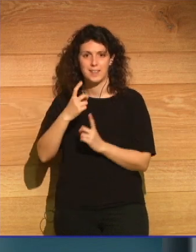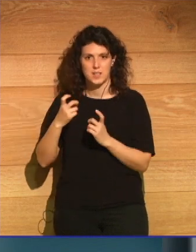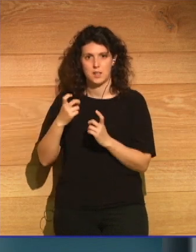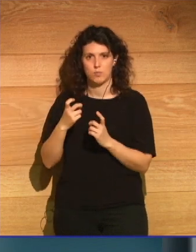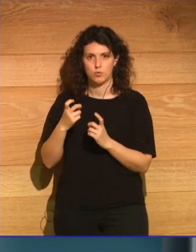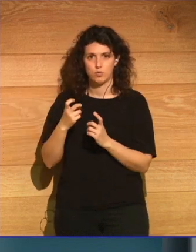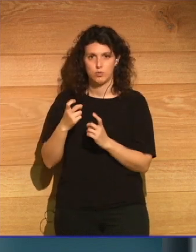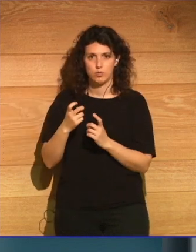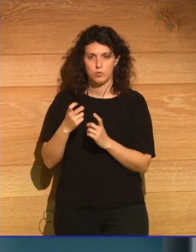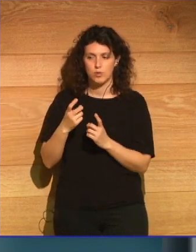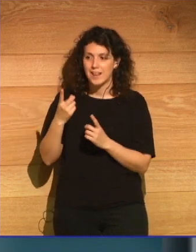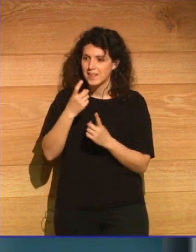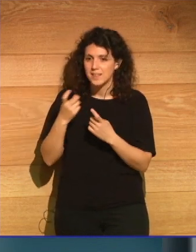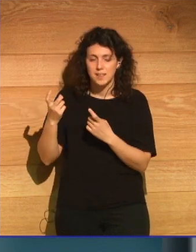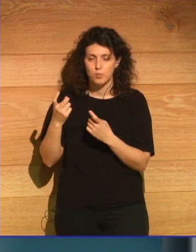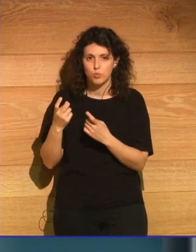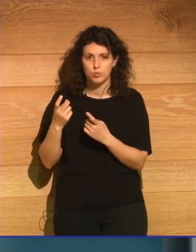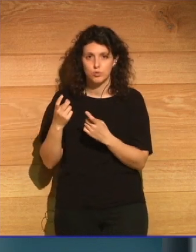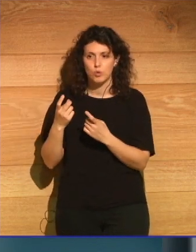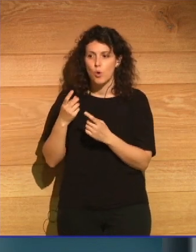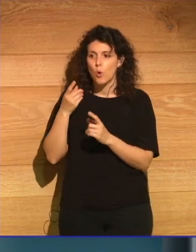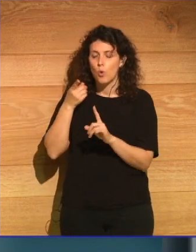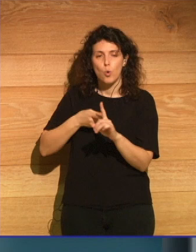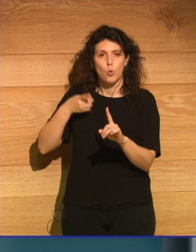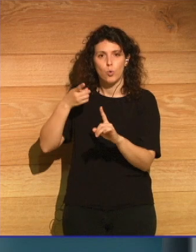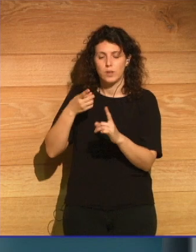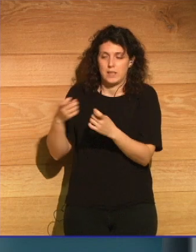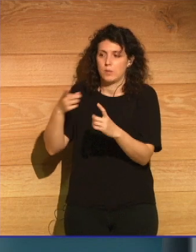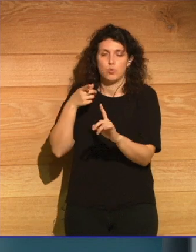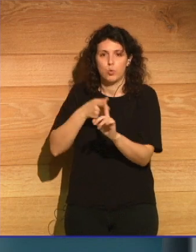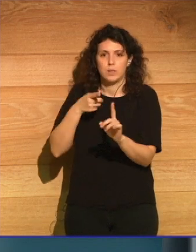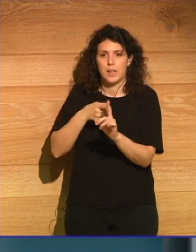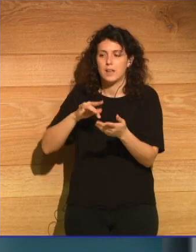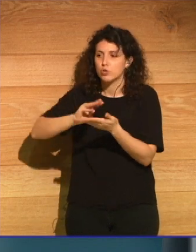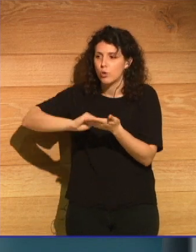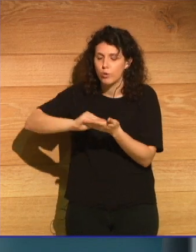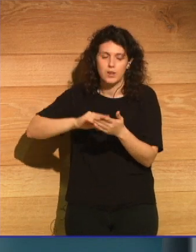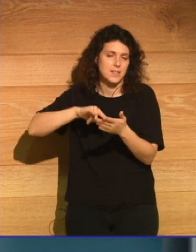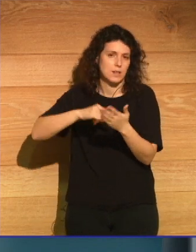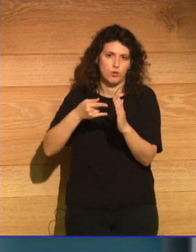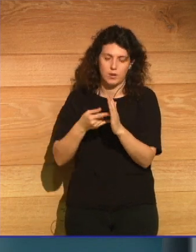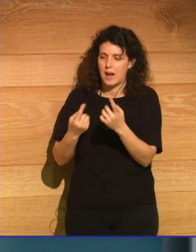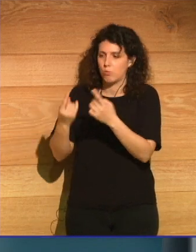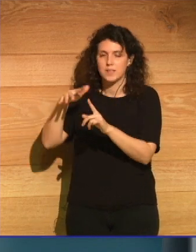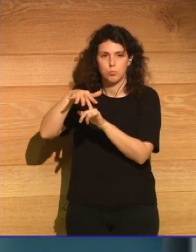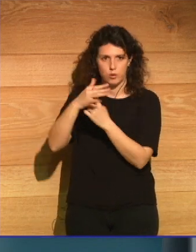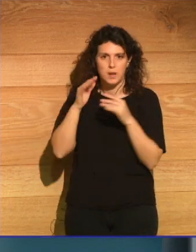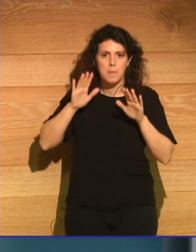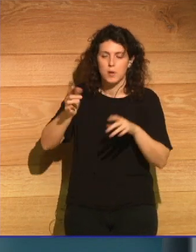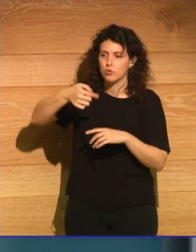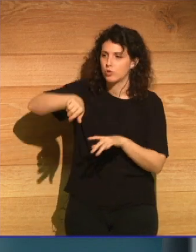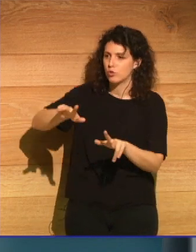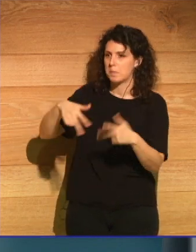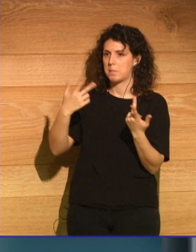vamos a necesitar utilizar soluciones tecnológicas en algunos casos, pero no podemos